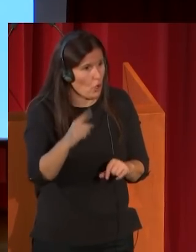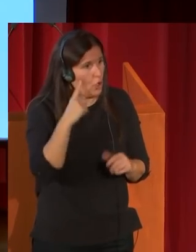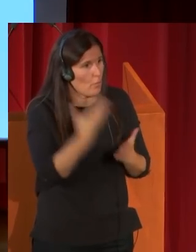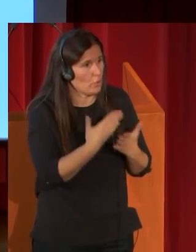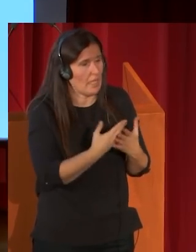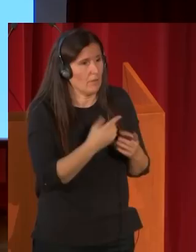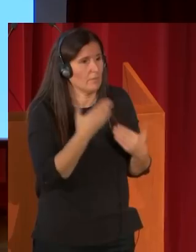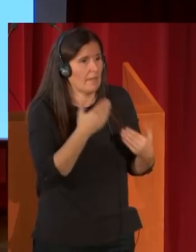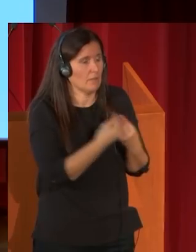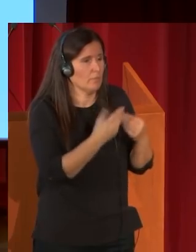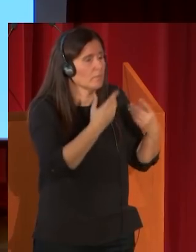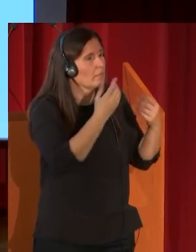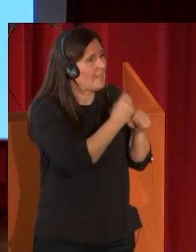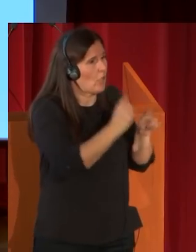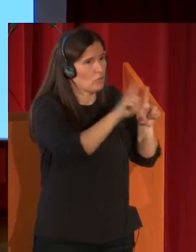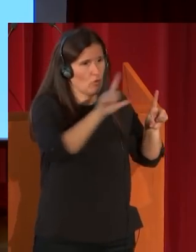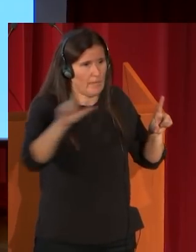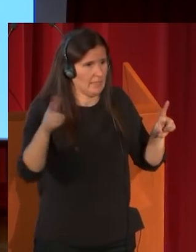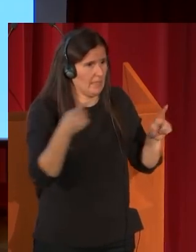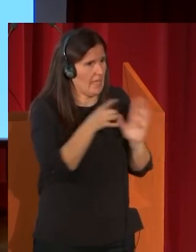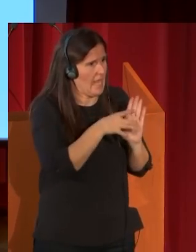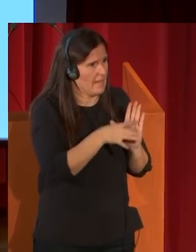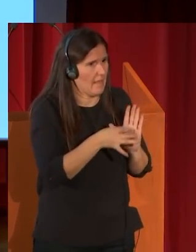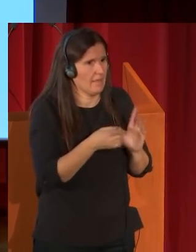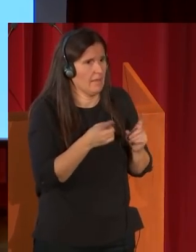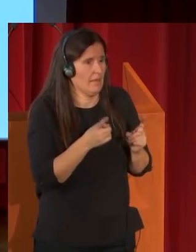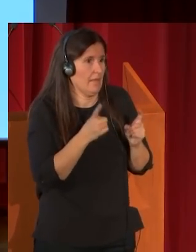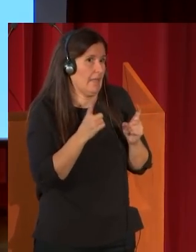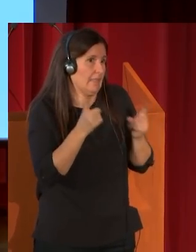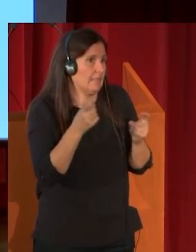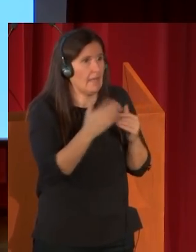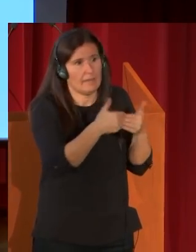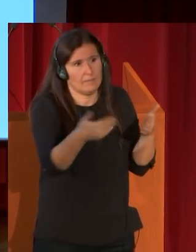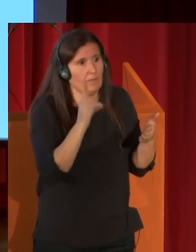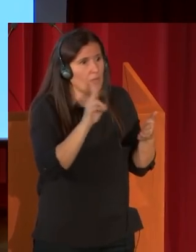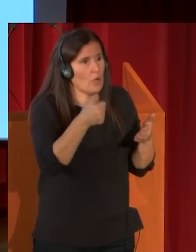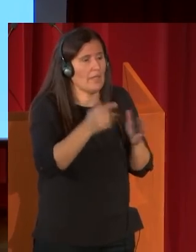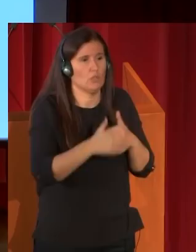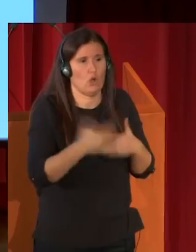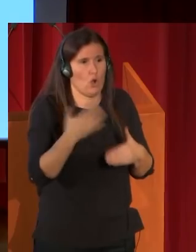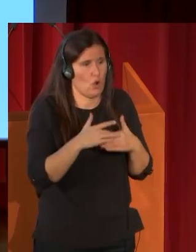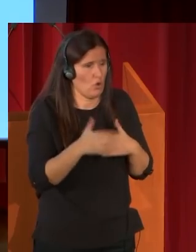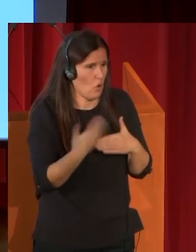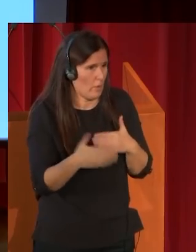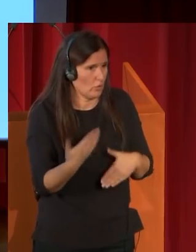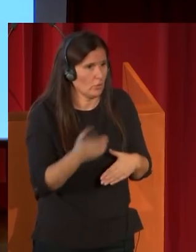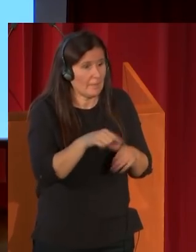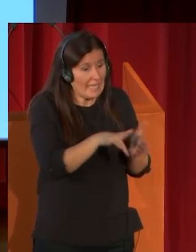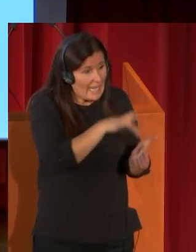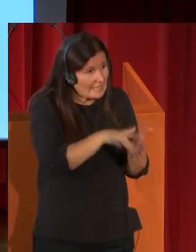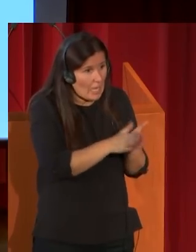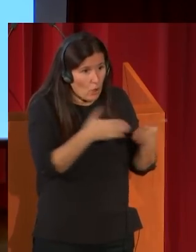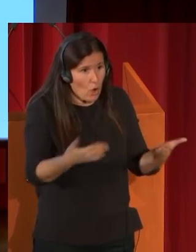obras de calidad y con obras en la mayor medida posible novedosas, igual que en el catálogo donde se presentan también